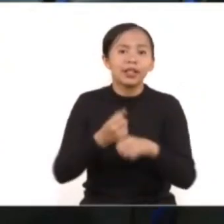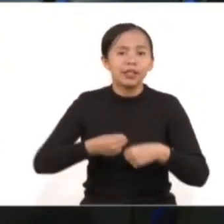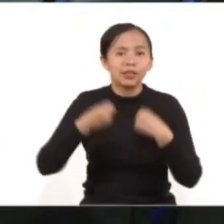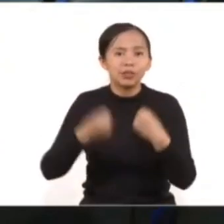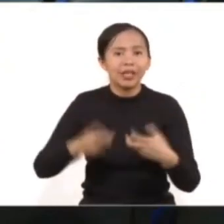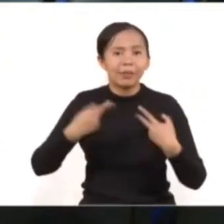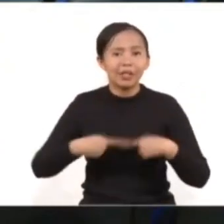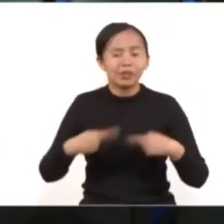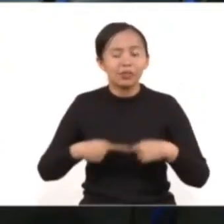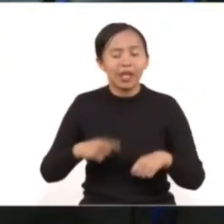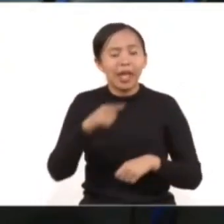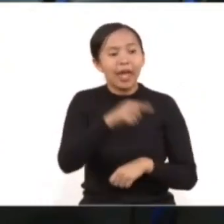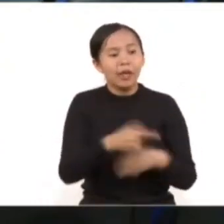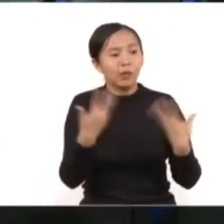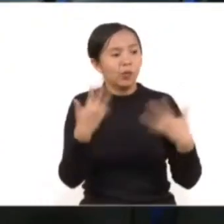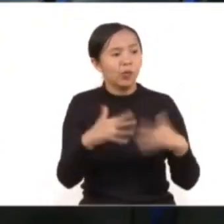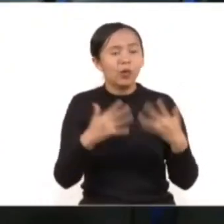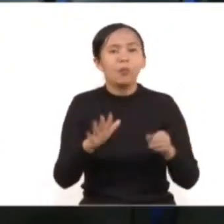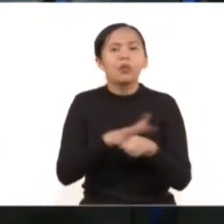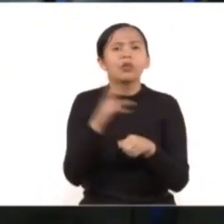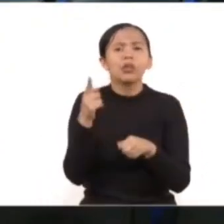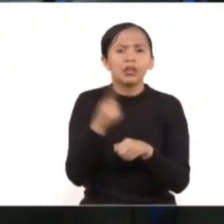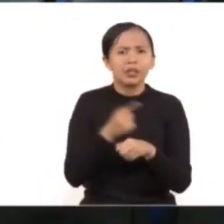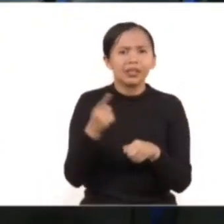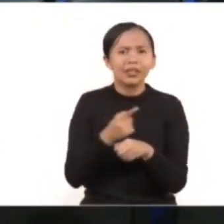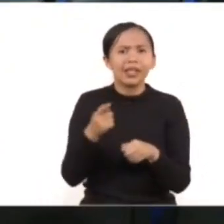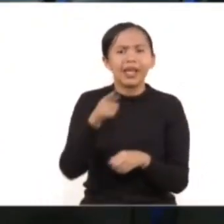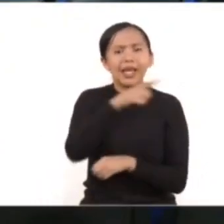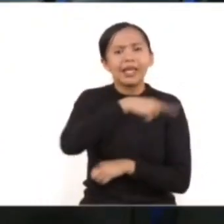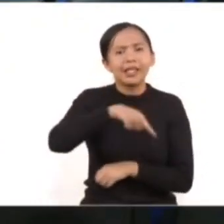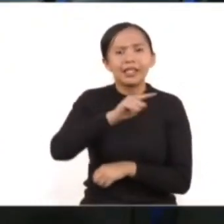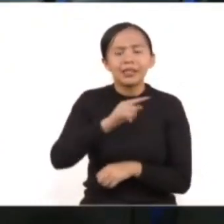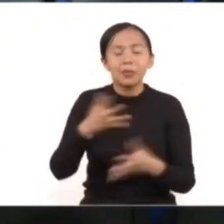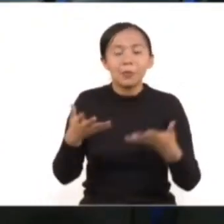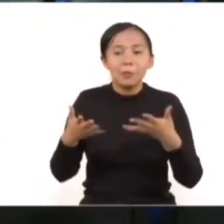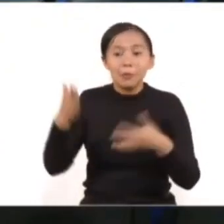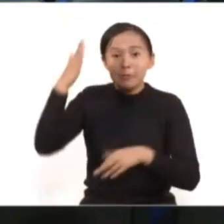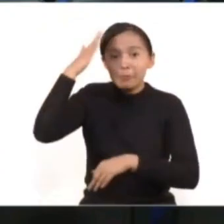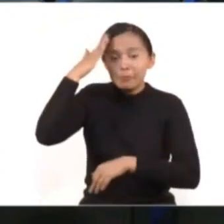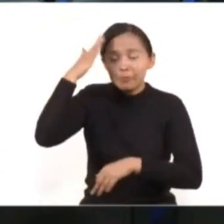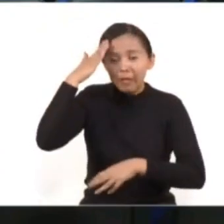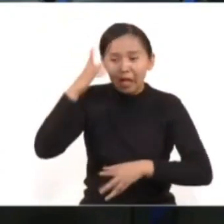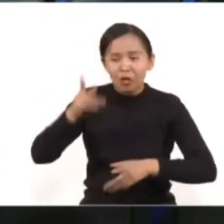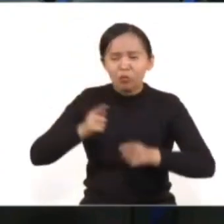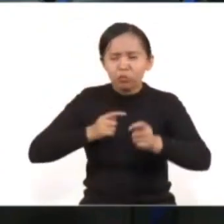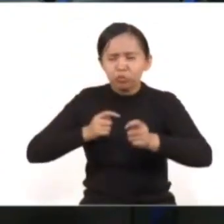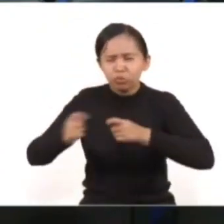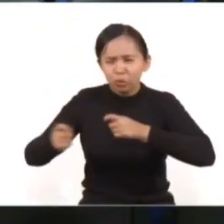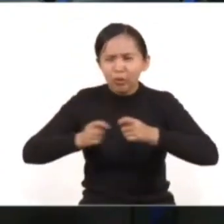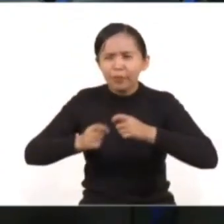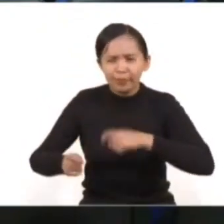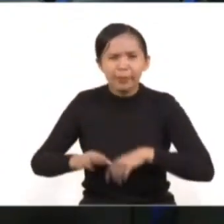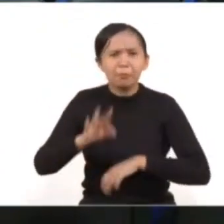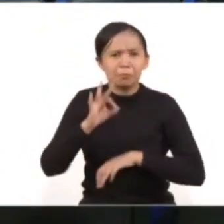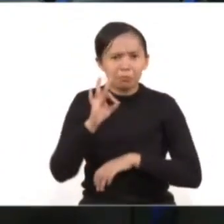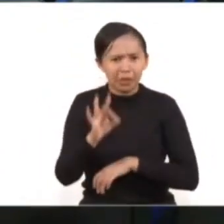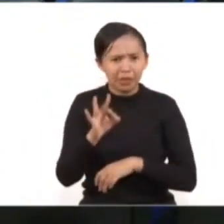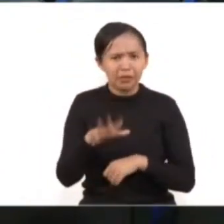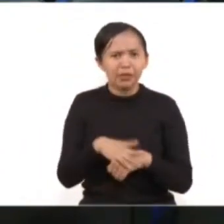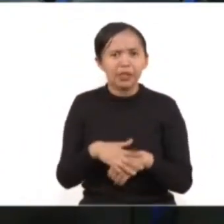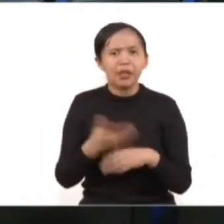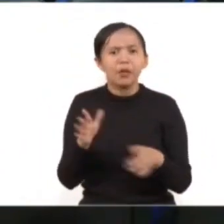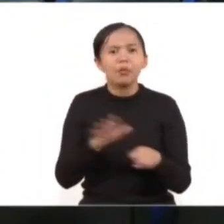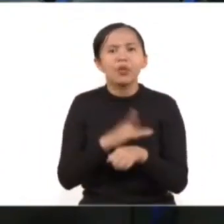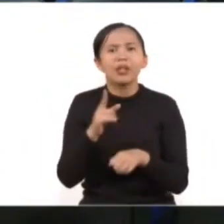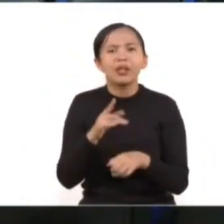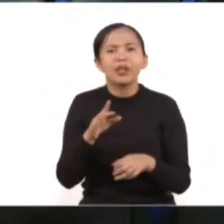Ciudadana que se ha distinguido por la combinación de un liderazgo muy notorio y muy notable en la persona del